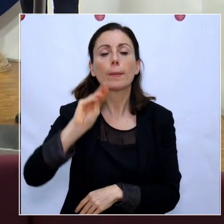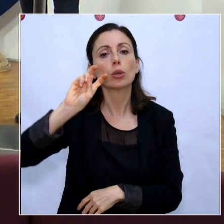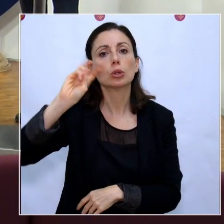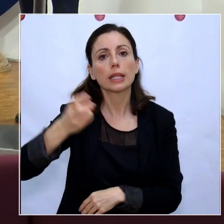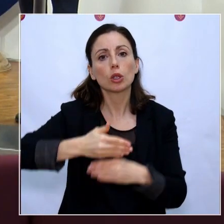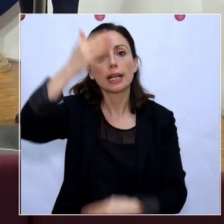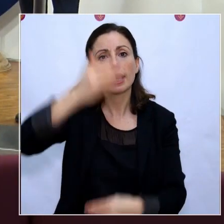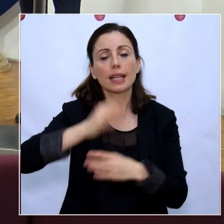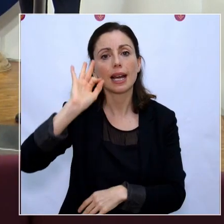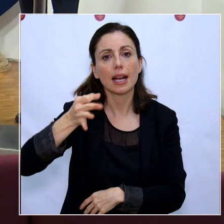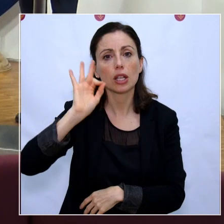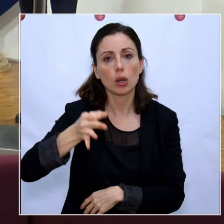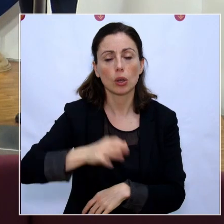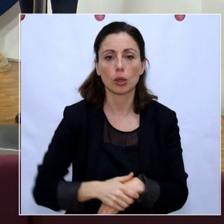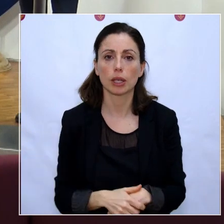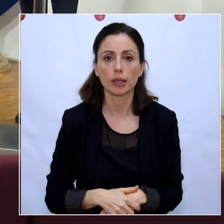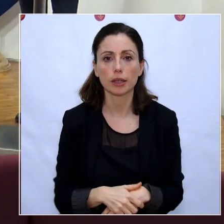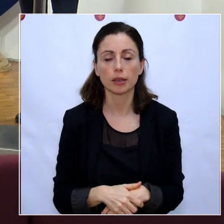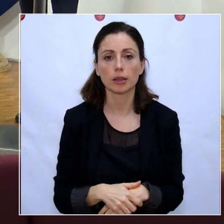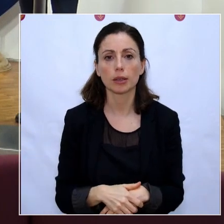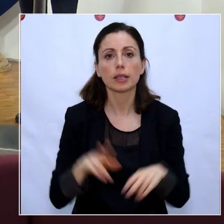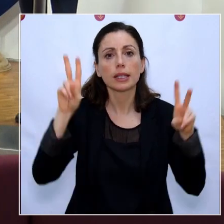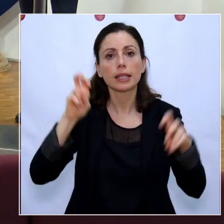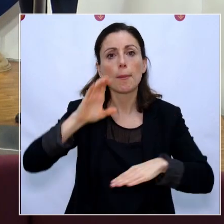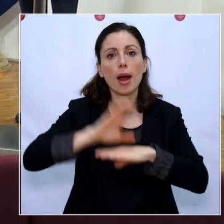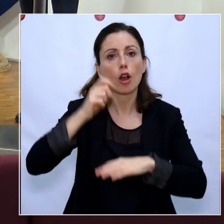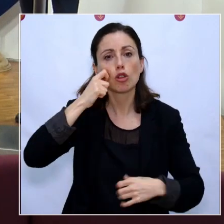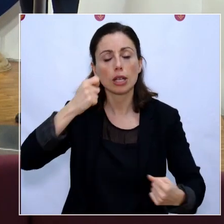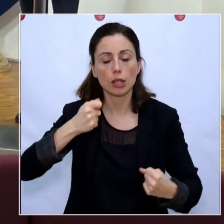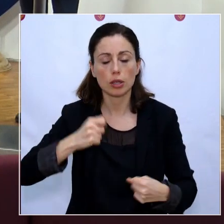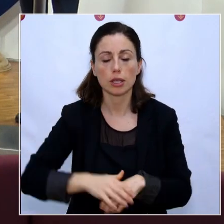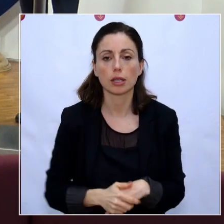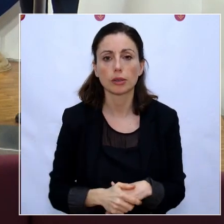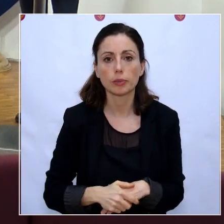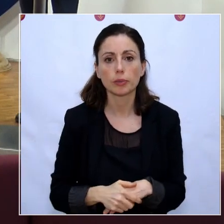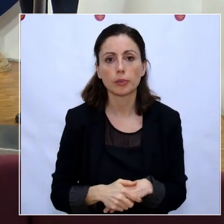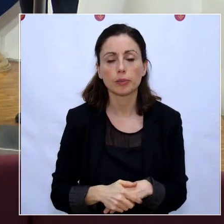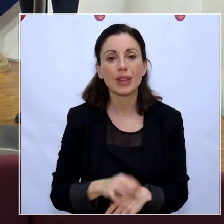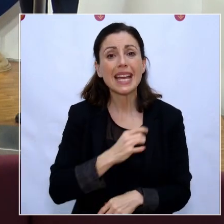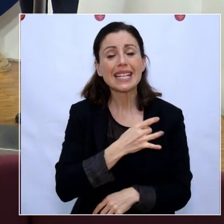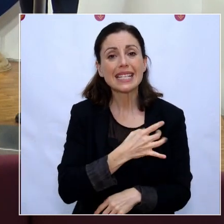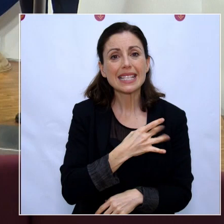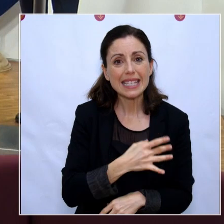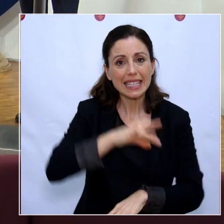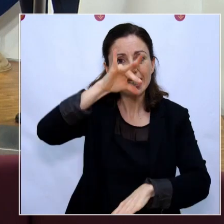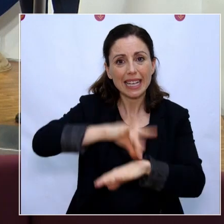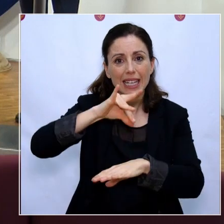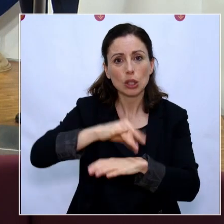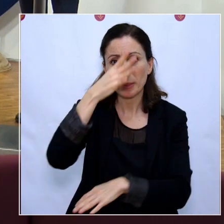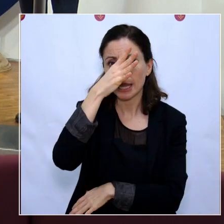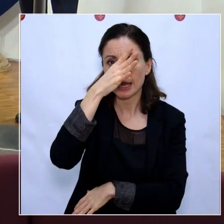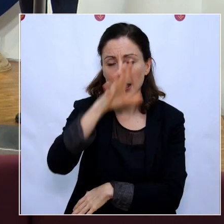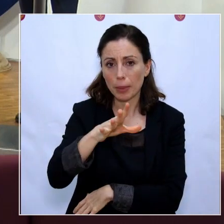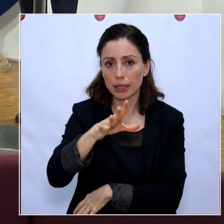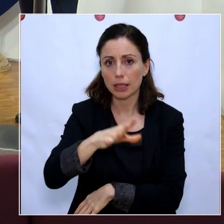con el planteamiento de la cadena SER para el consejero de Salud del Sindicato Médico. Ha interpuesto una demanda para solicitar por la vía judicial